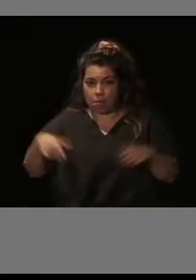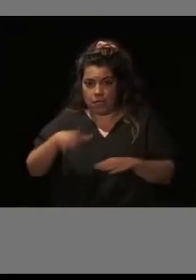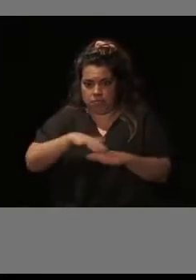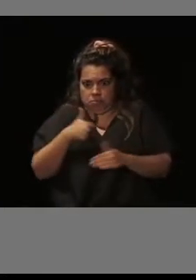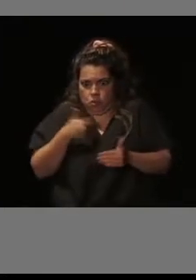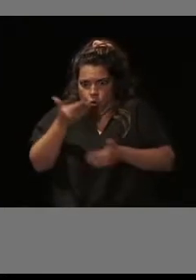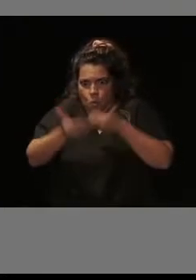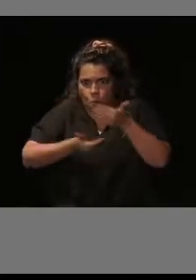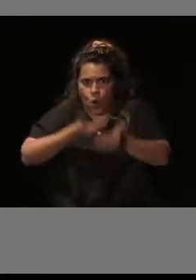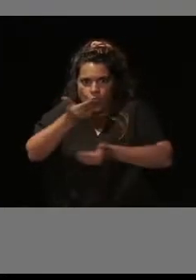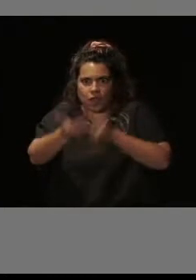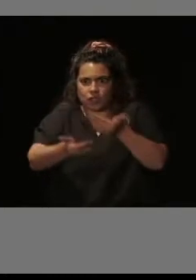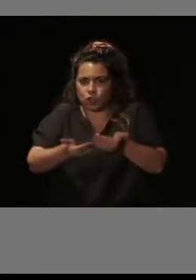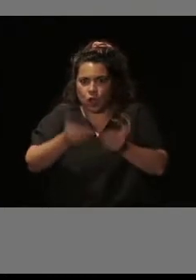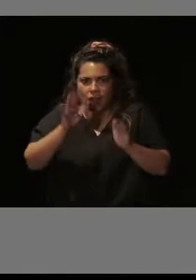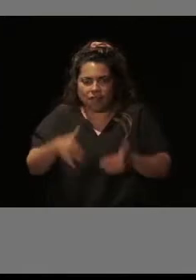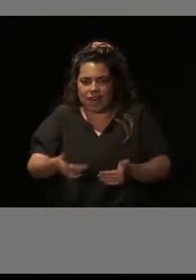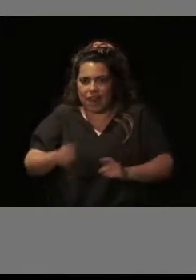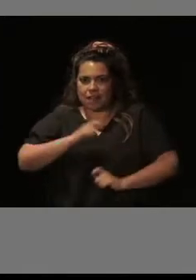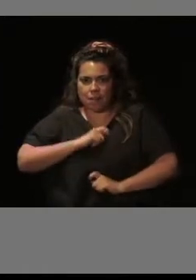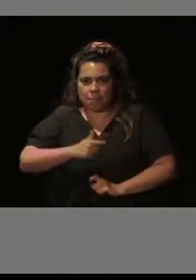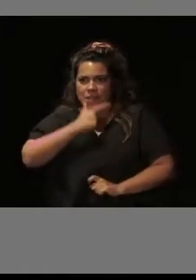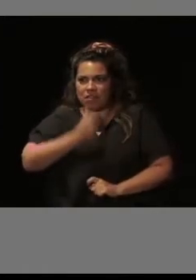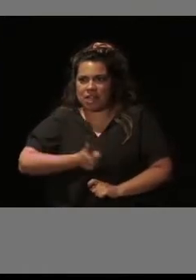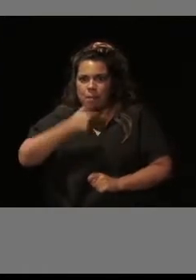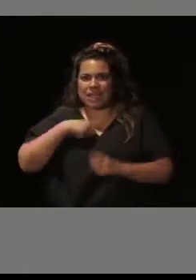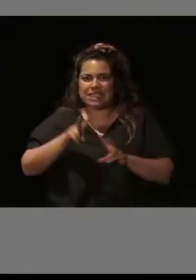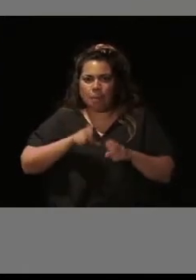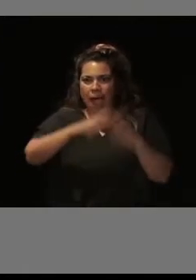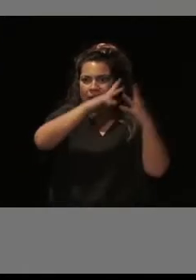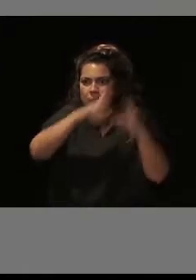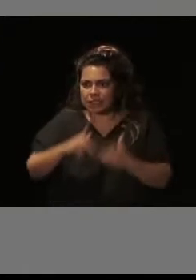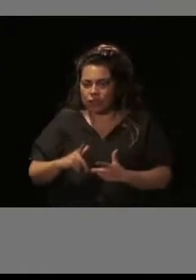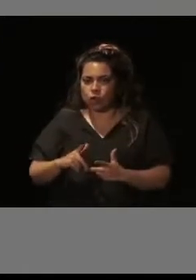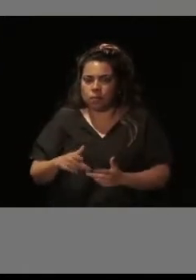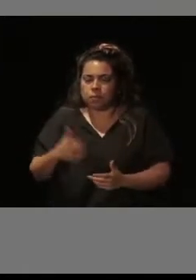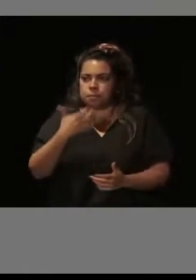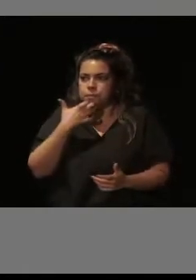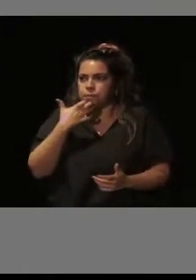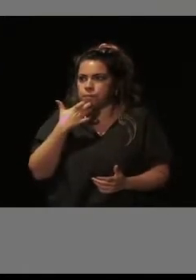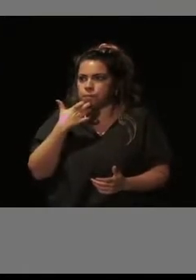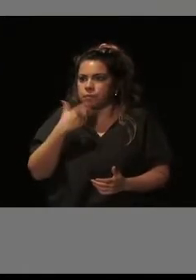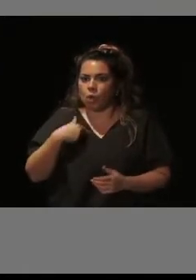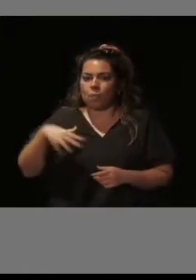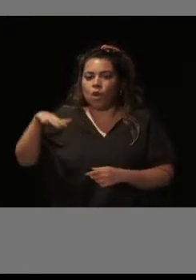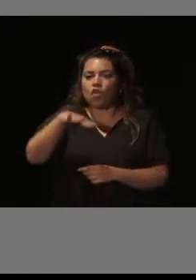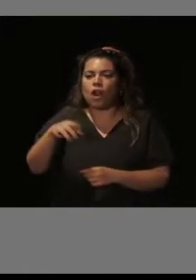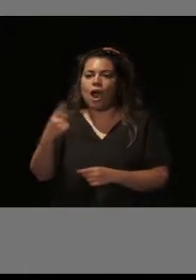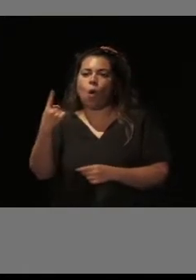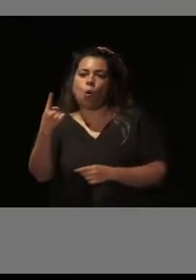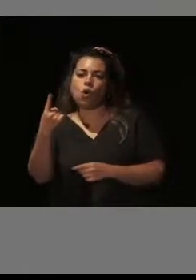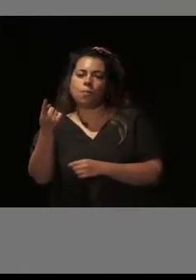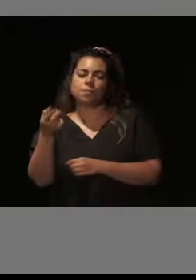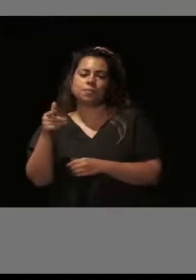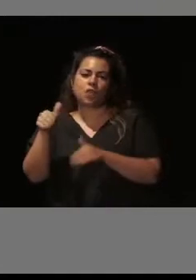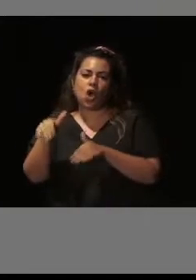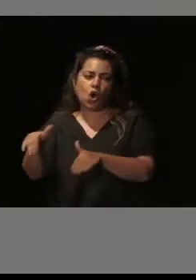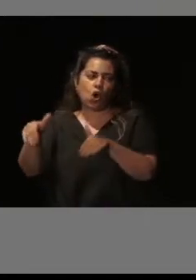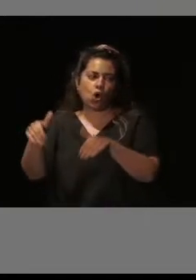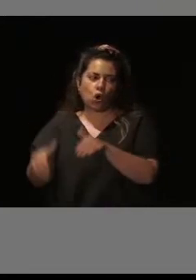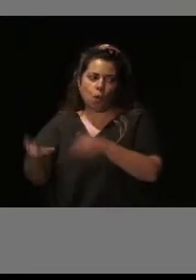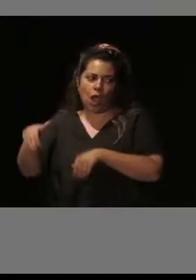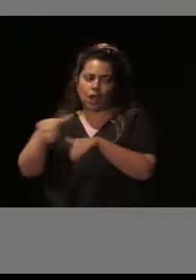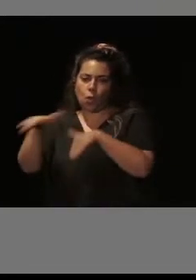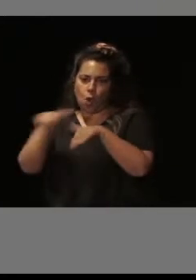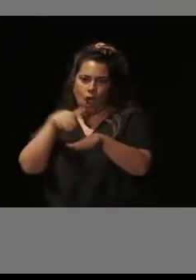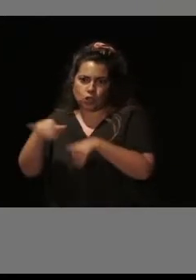proceso que también simplifica administrativamente el proceso. En vez de sacar una convocatoria por barrio, aglutinamos todas de tres